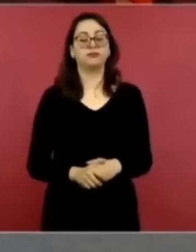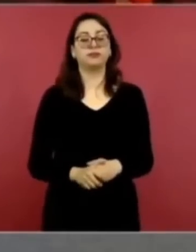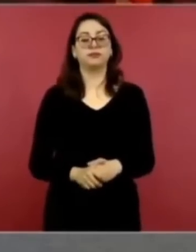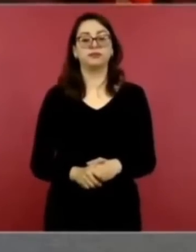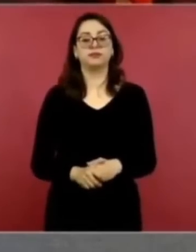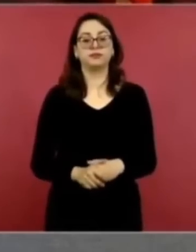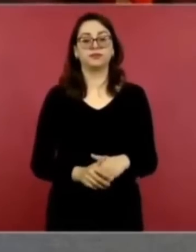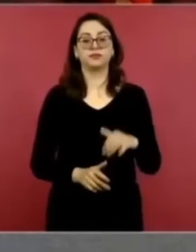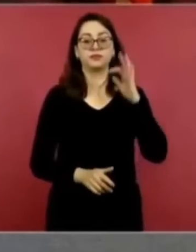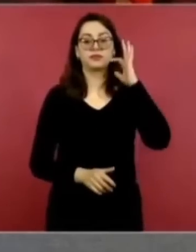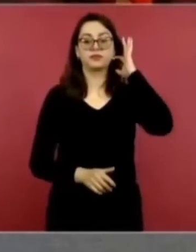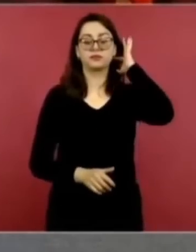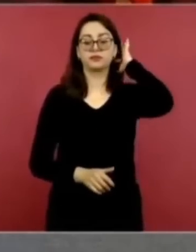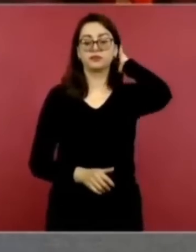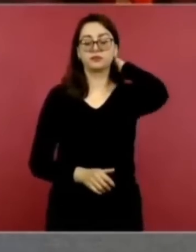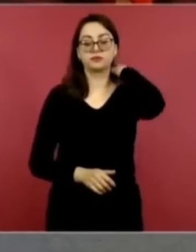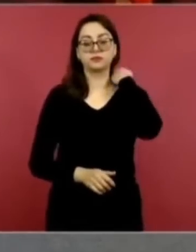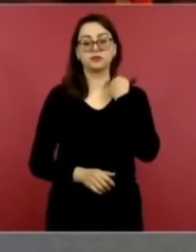¿a dónde vamos?